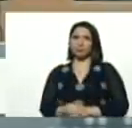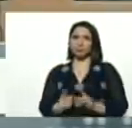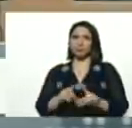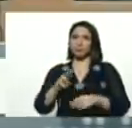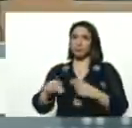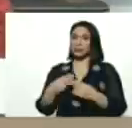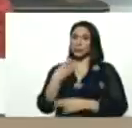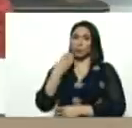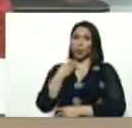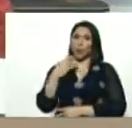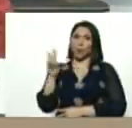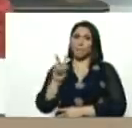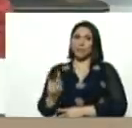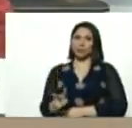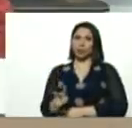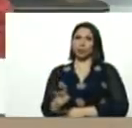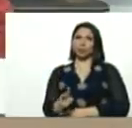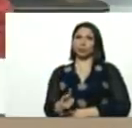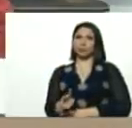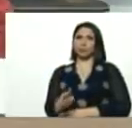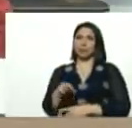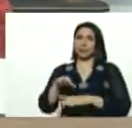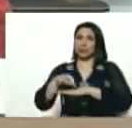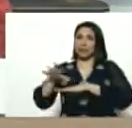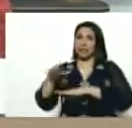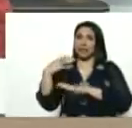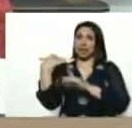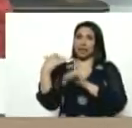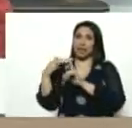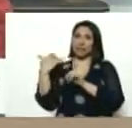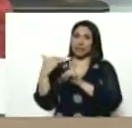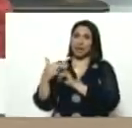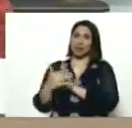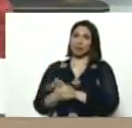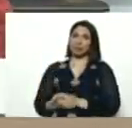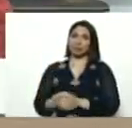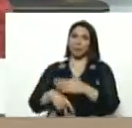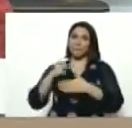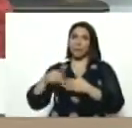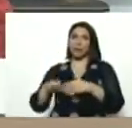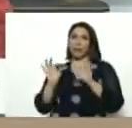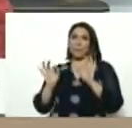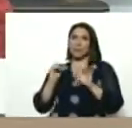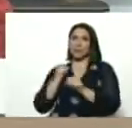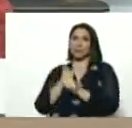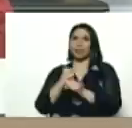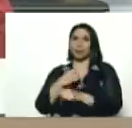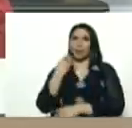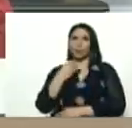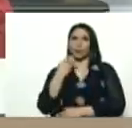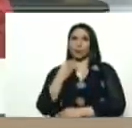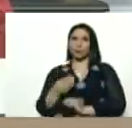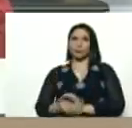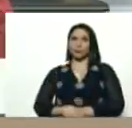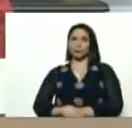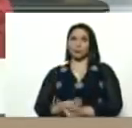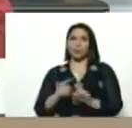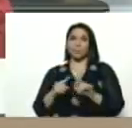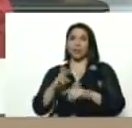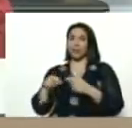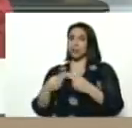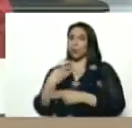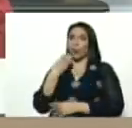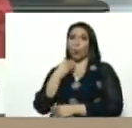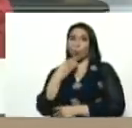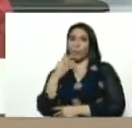que ningún joven, venezolano, se deje engañar, un plan especial, de chamba juvenil, para que ningún